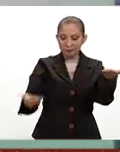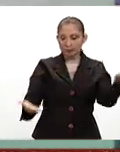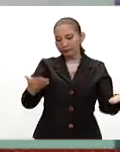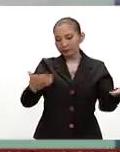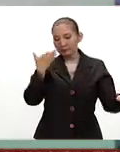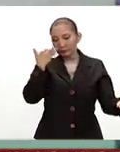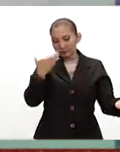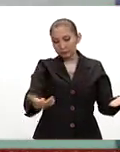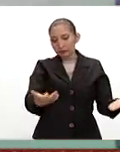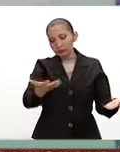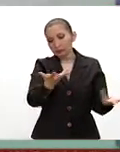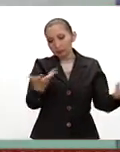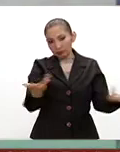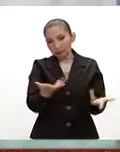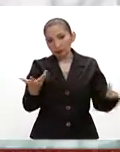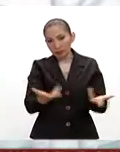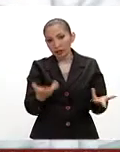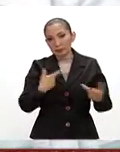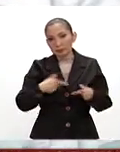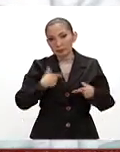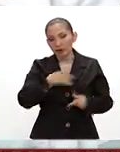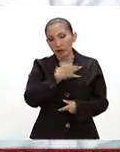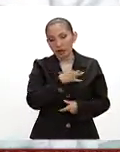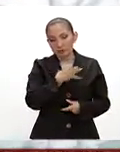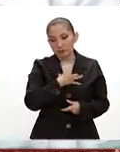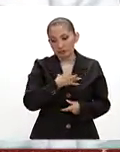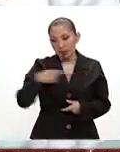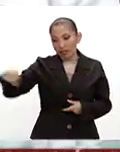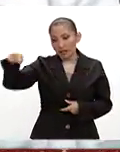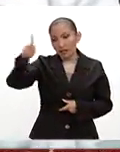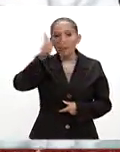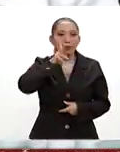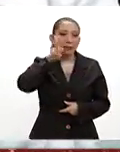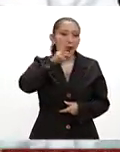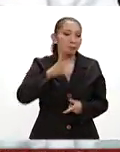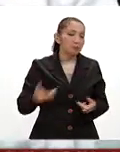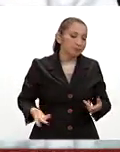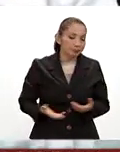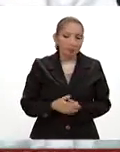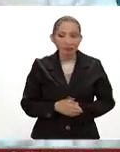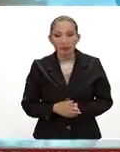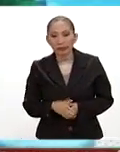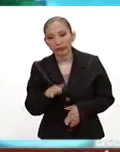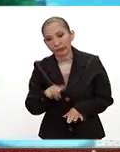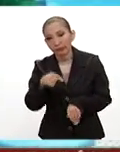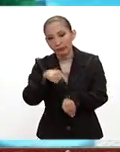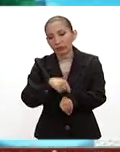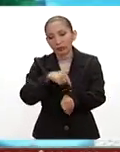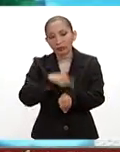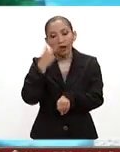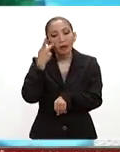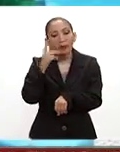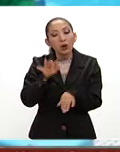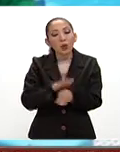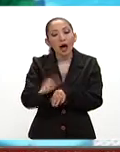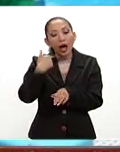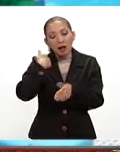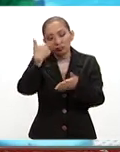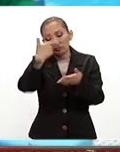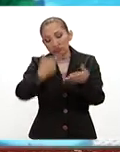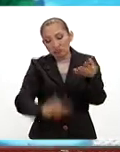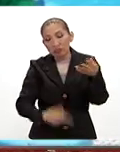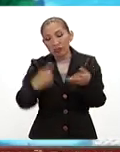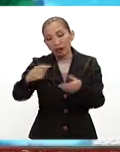el tiempo que habían hecho los medallistas en la prueba. Entonces, sobre ese tiempo, íbamos a ver cuál era la ubicación real